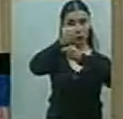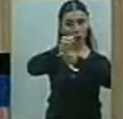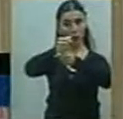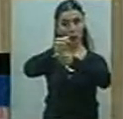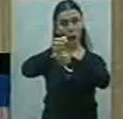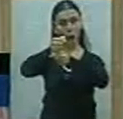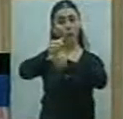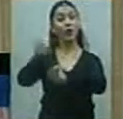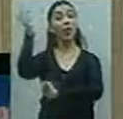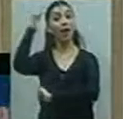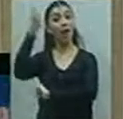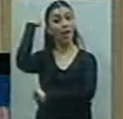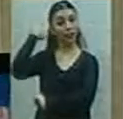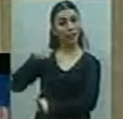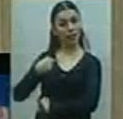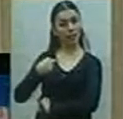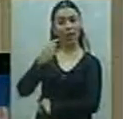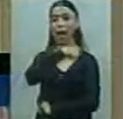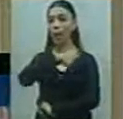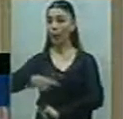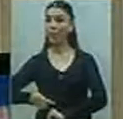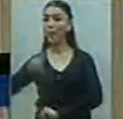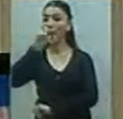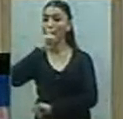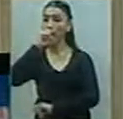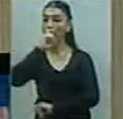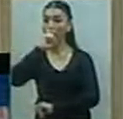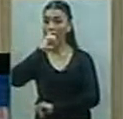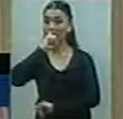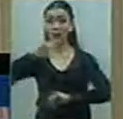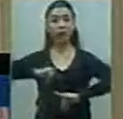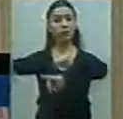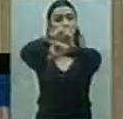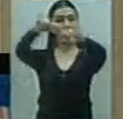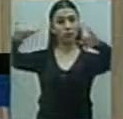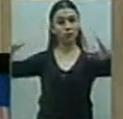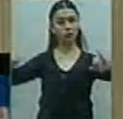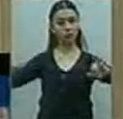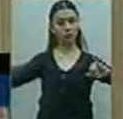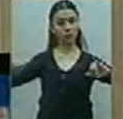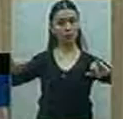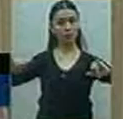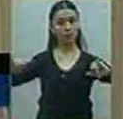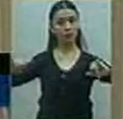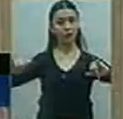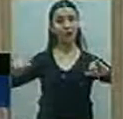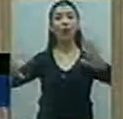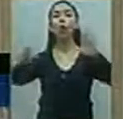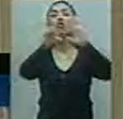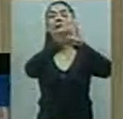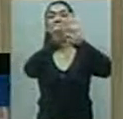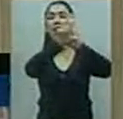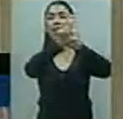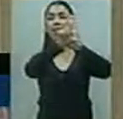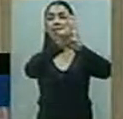desafío, en el día de ayer el Presidente de la Nación anunció la reglamentación